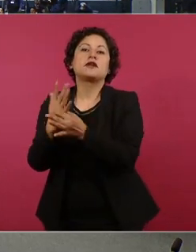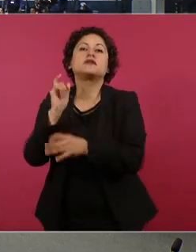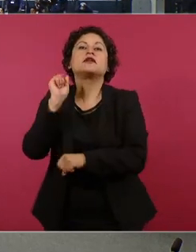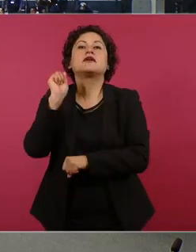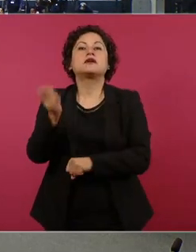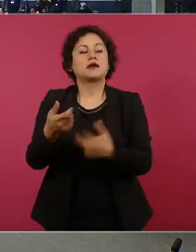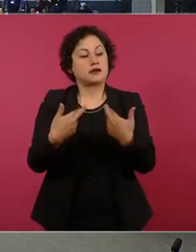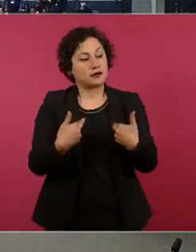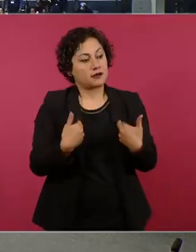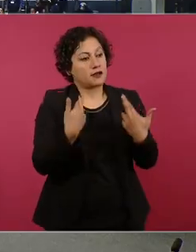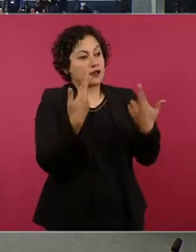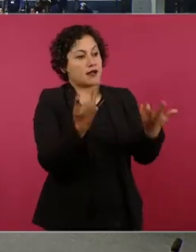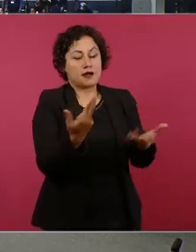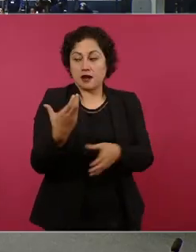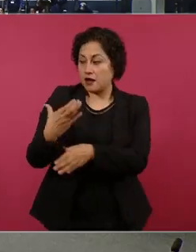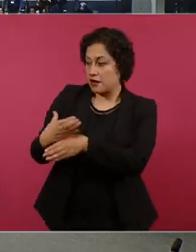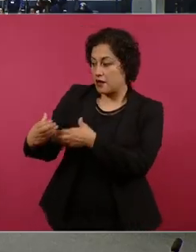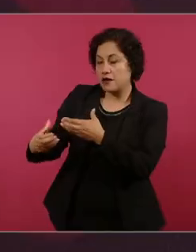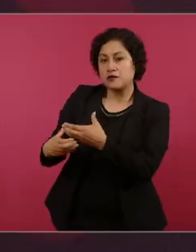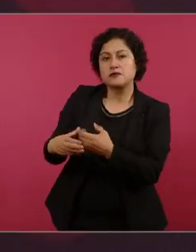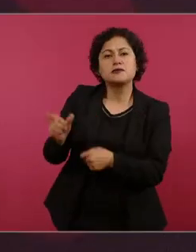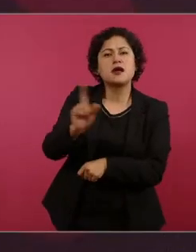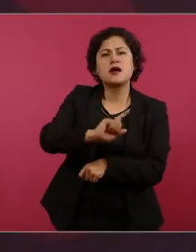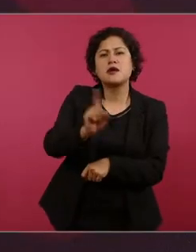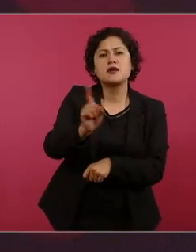regale afecto no lo compre